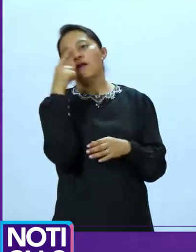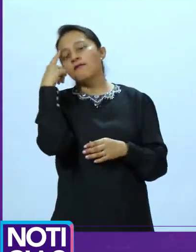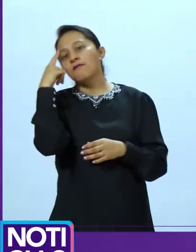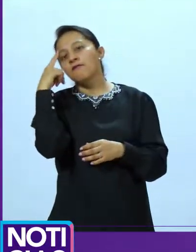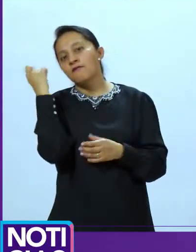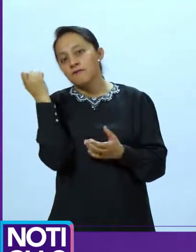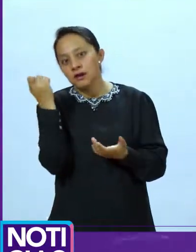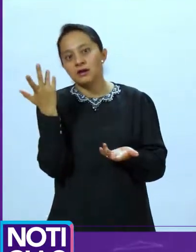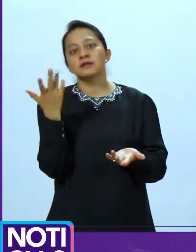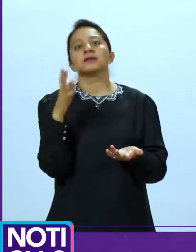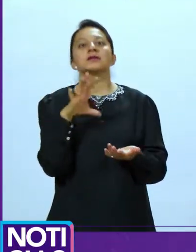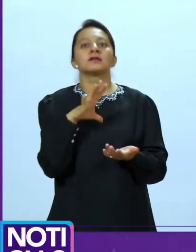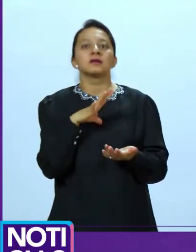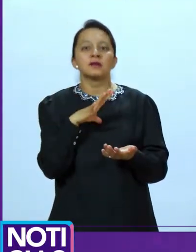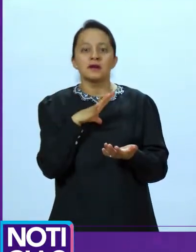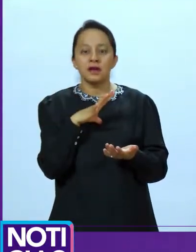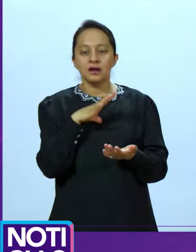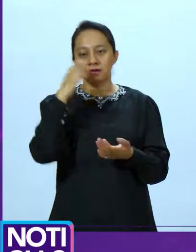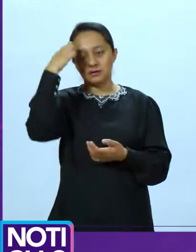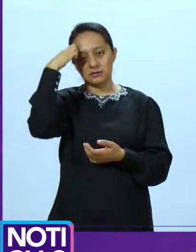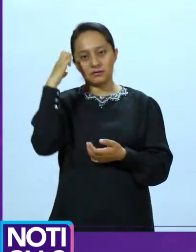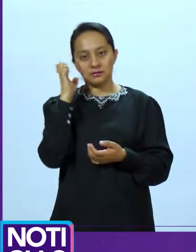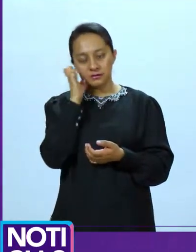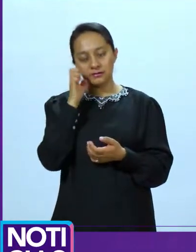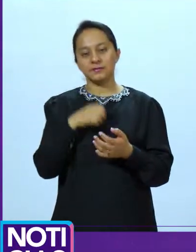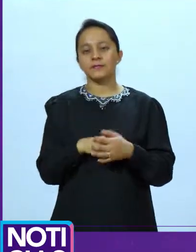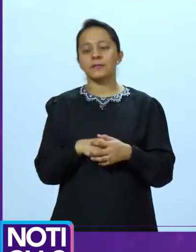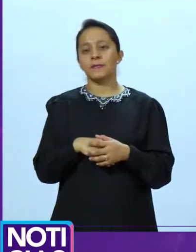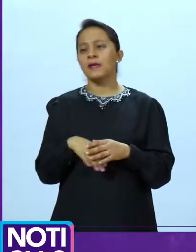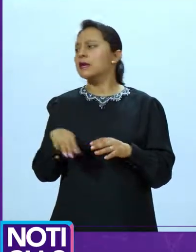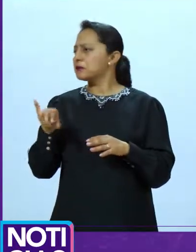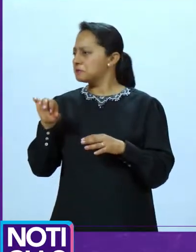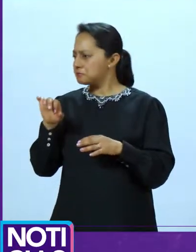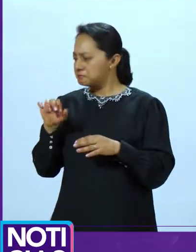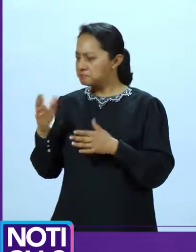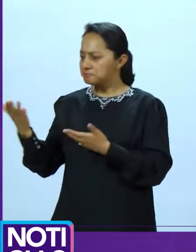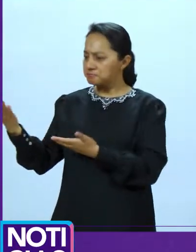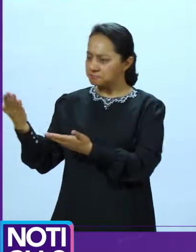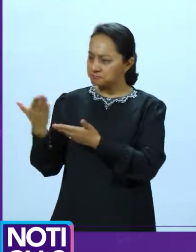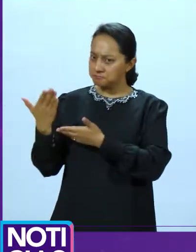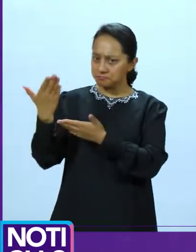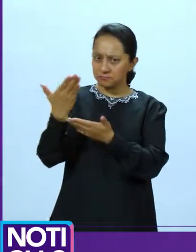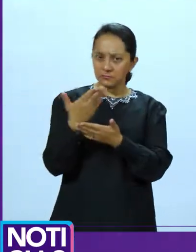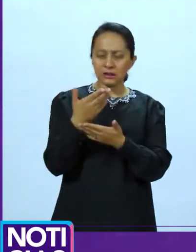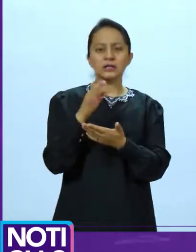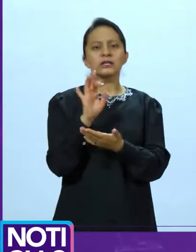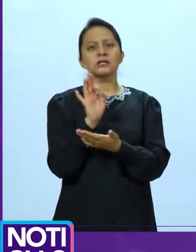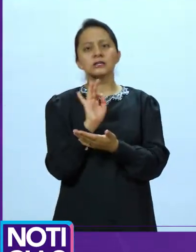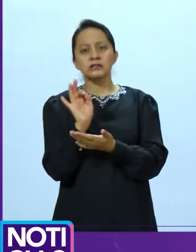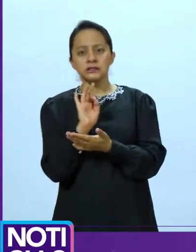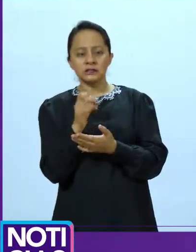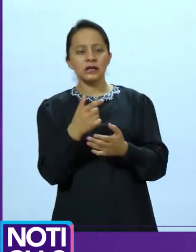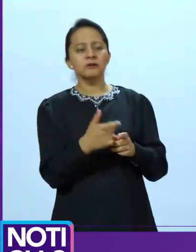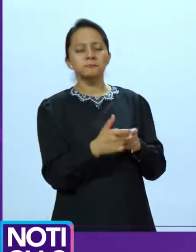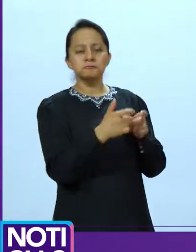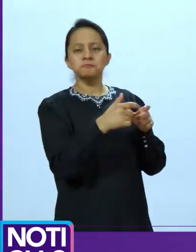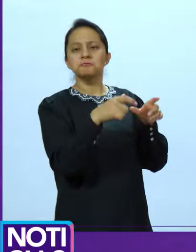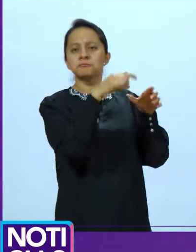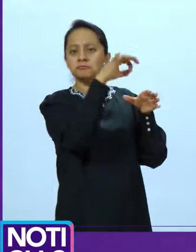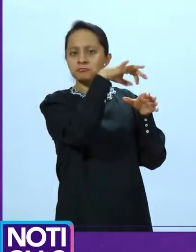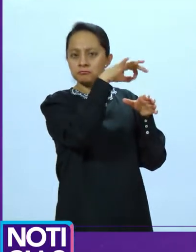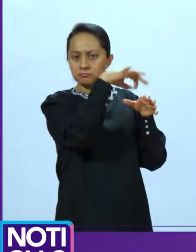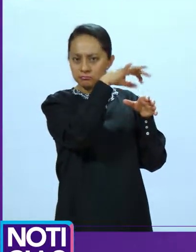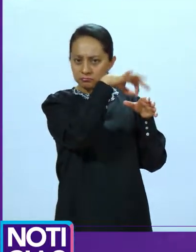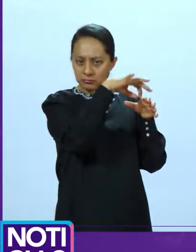considerar la posible aplicación de medidas como lo son los parquímetros, pero tiene que ser a